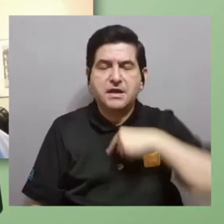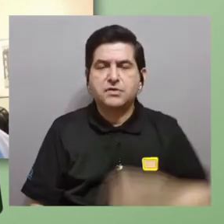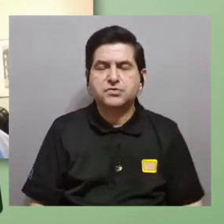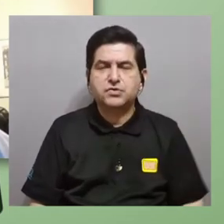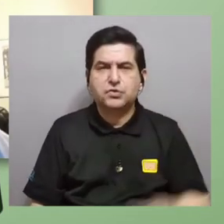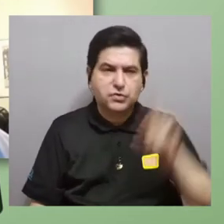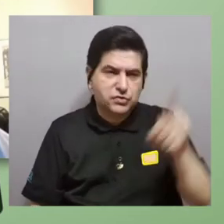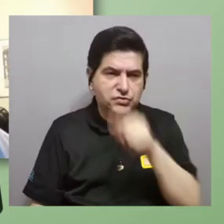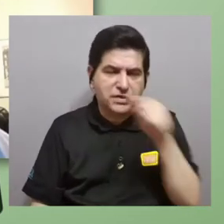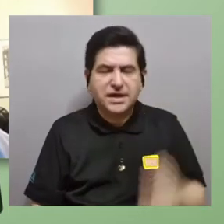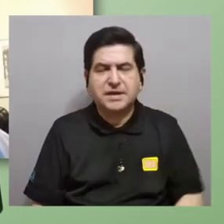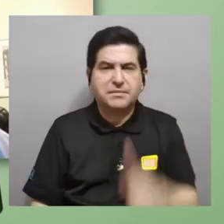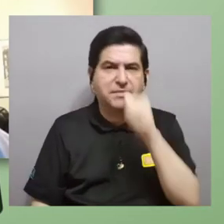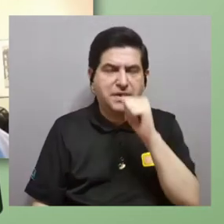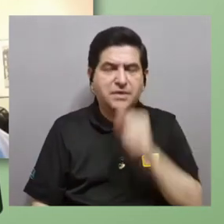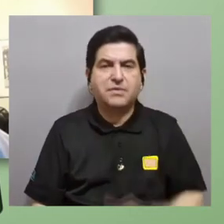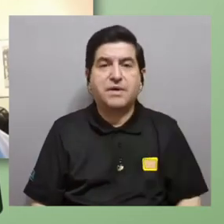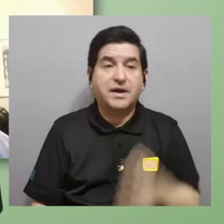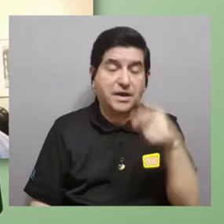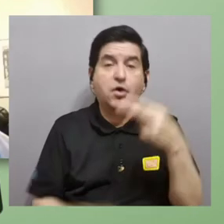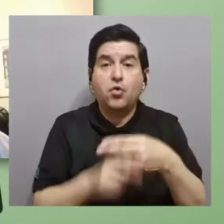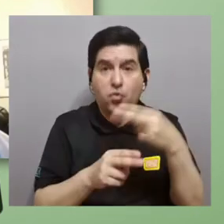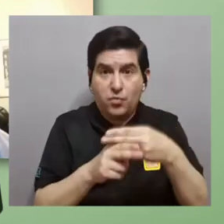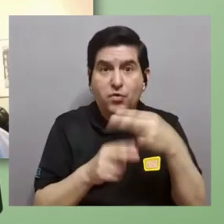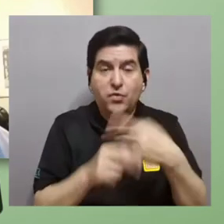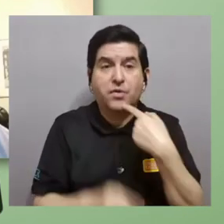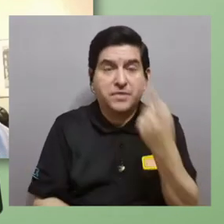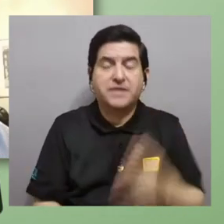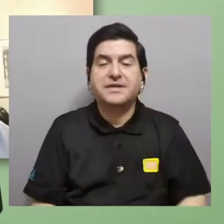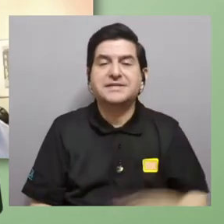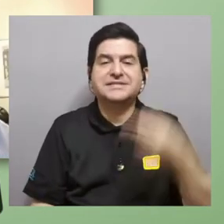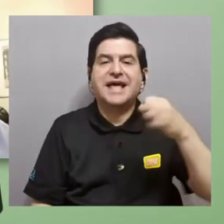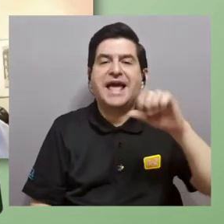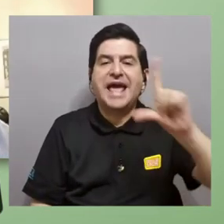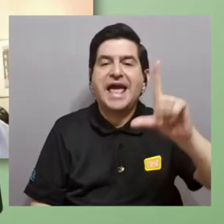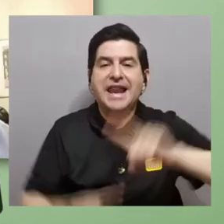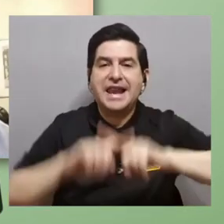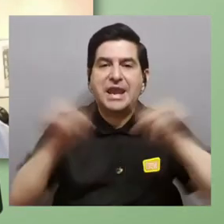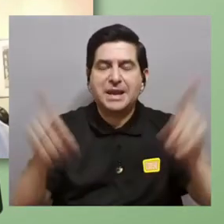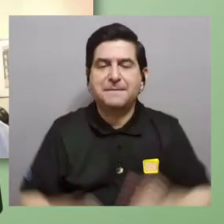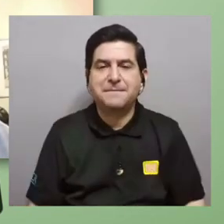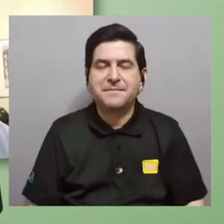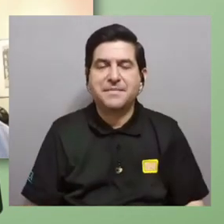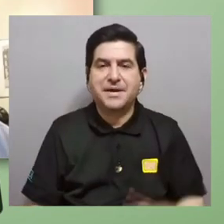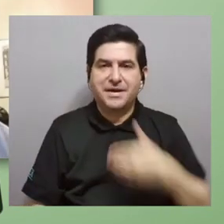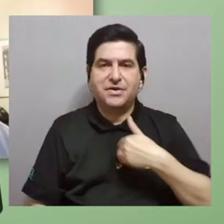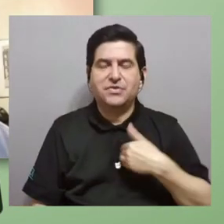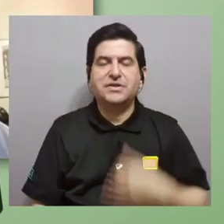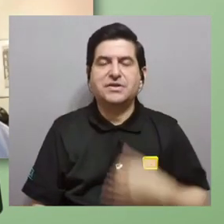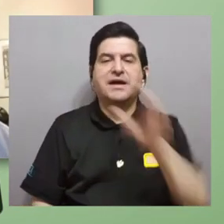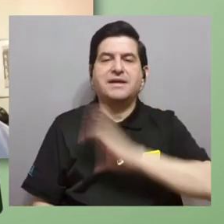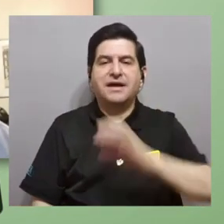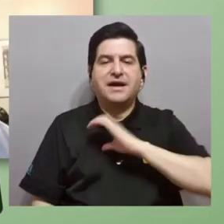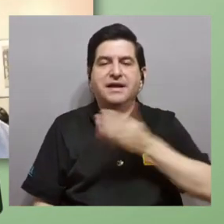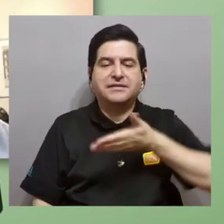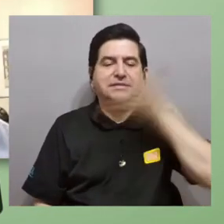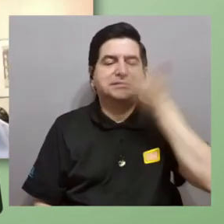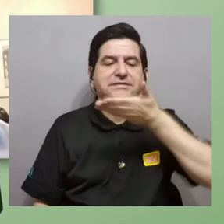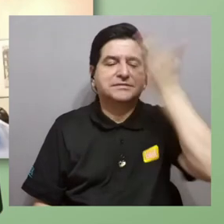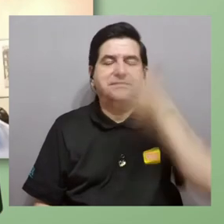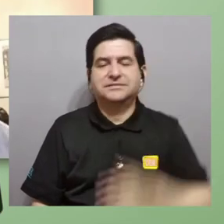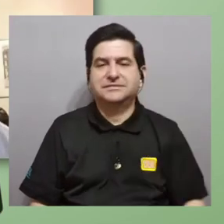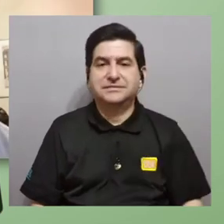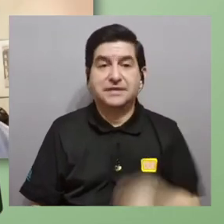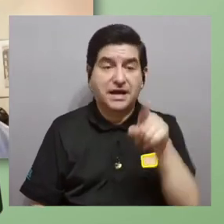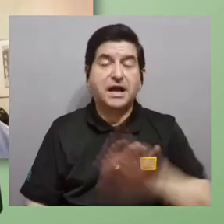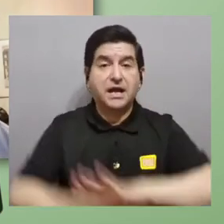para que quede como dice el nombre un gel pero que es básicamente con la densidad del aire entonces esto lo